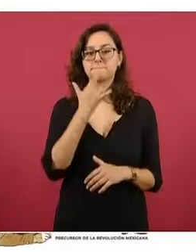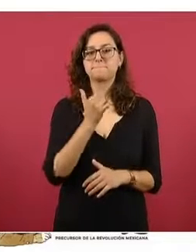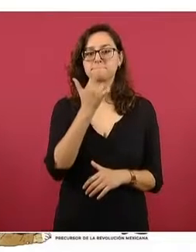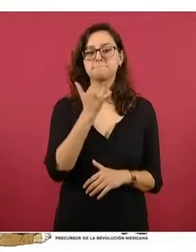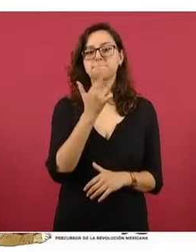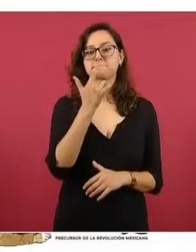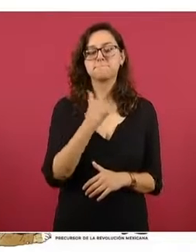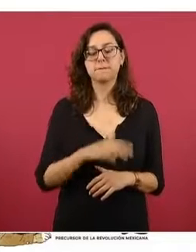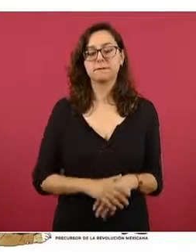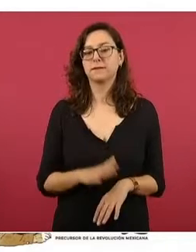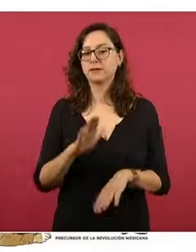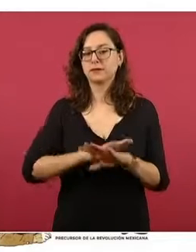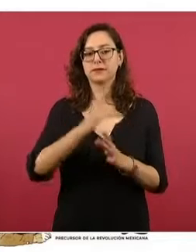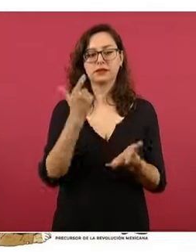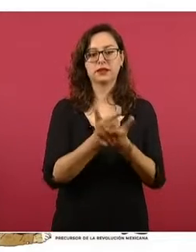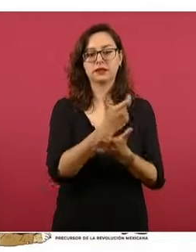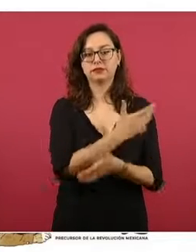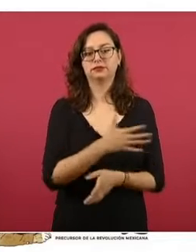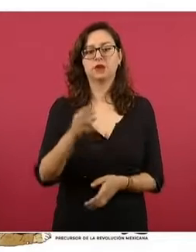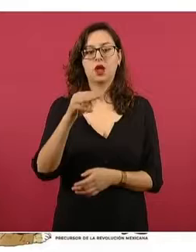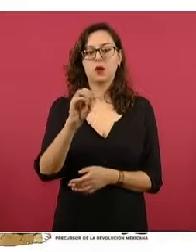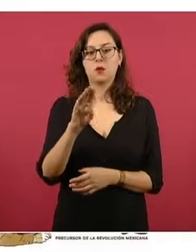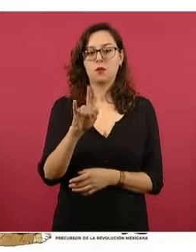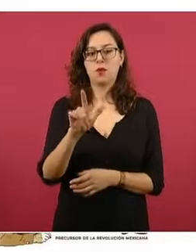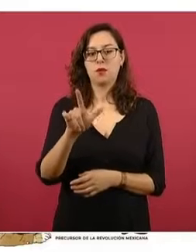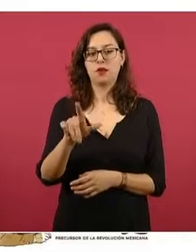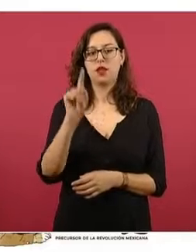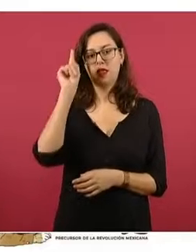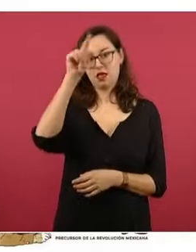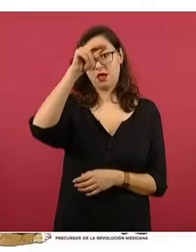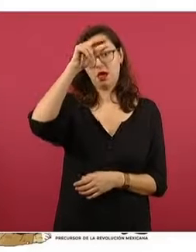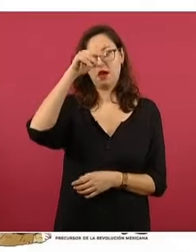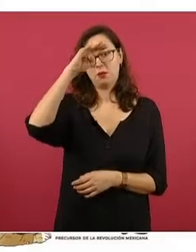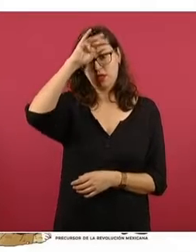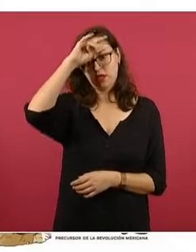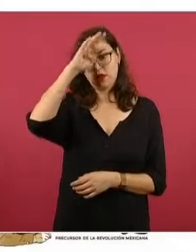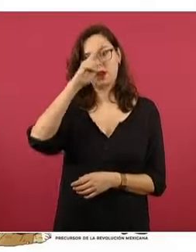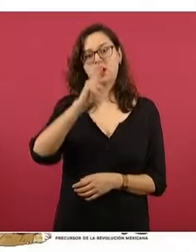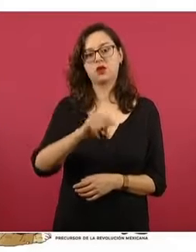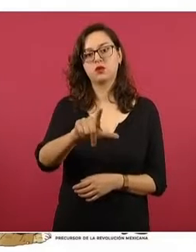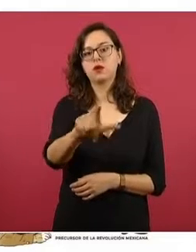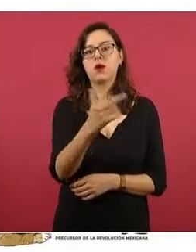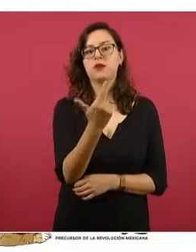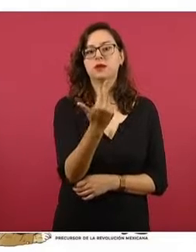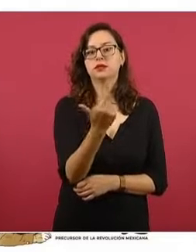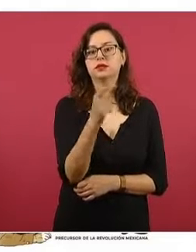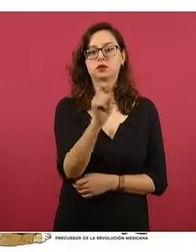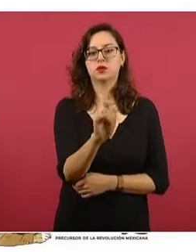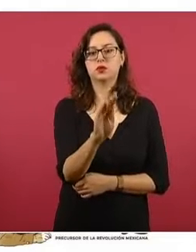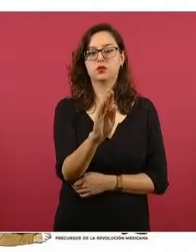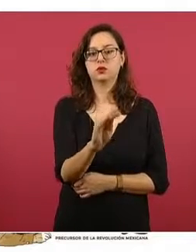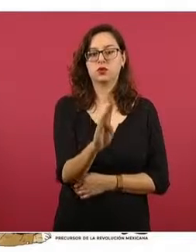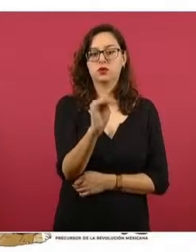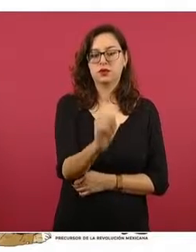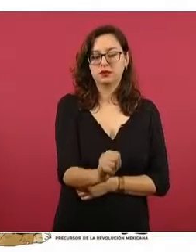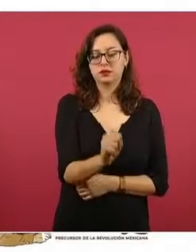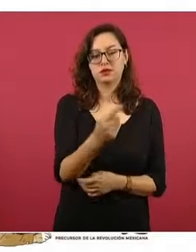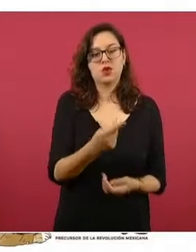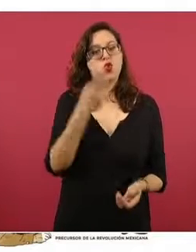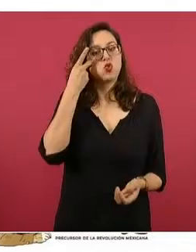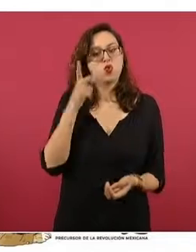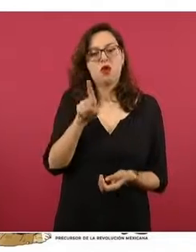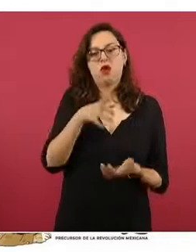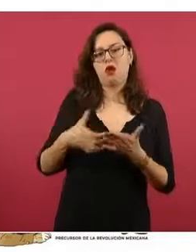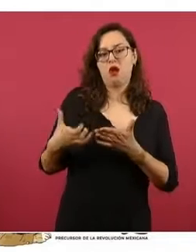precio más alto con el margen más alto es de móvil en Monterrey, Nuevo León, 25 pesos con 99 centavos, tres pesos